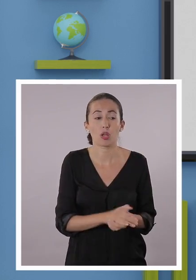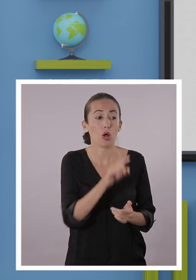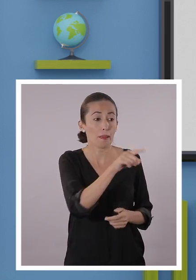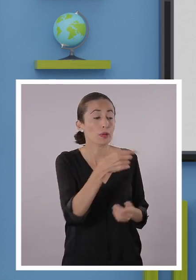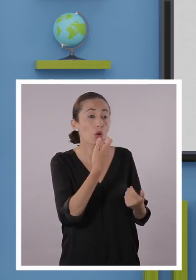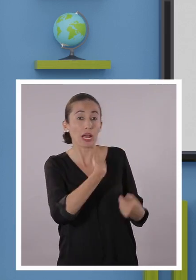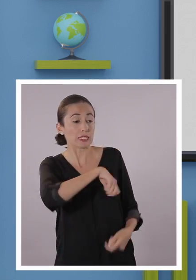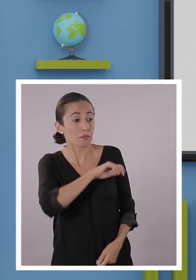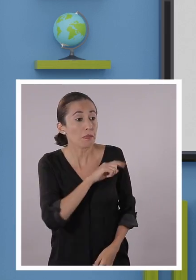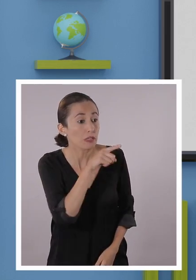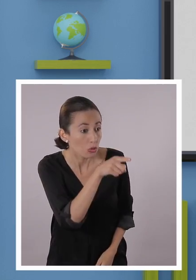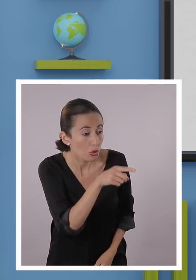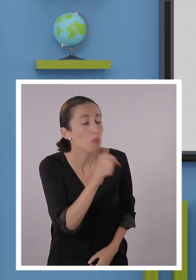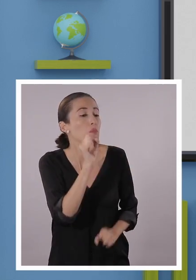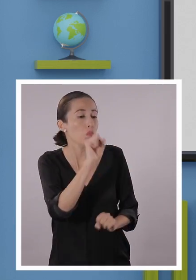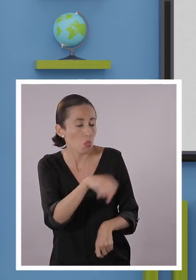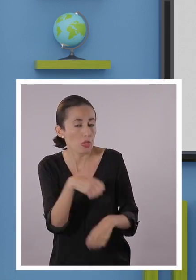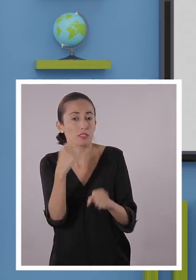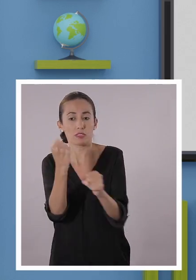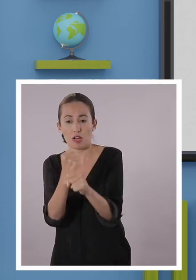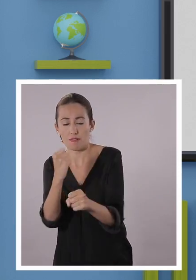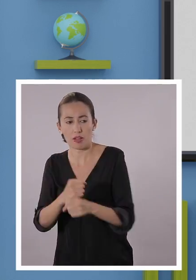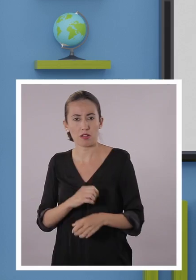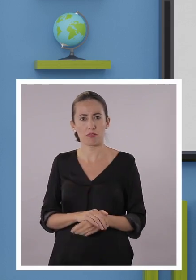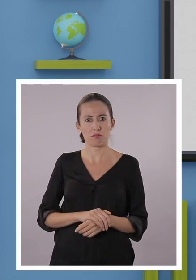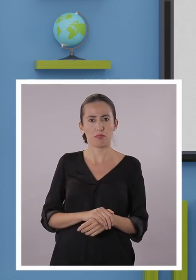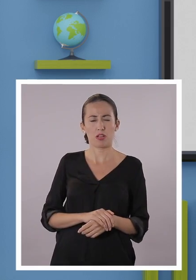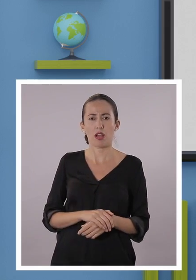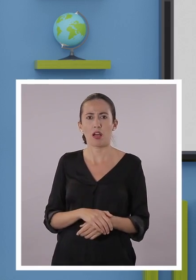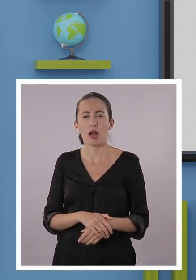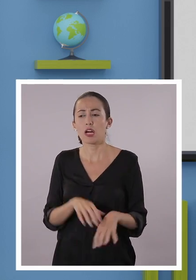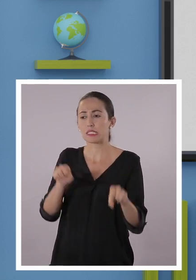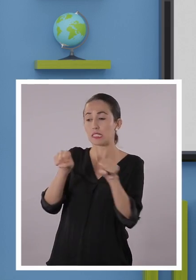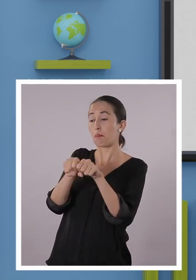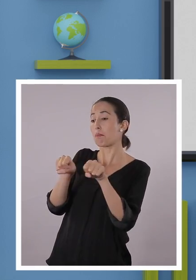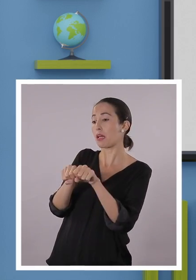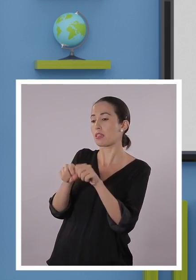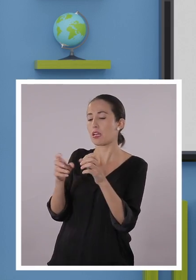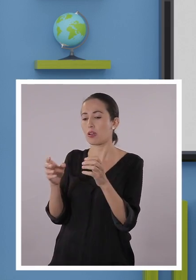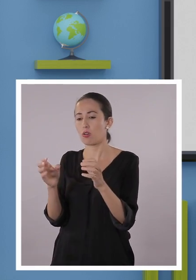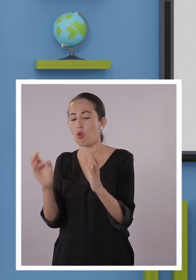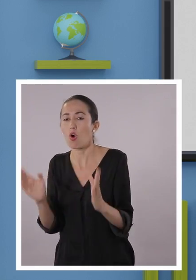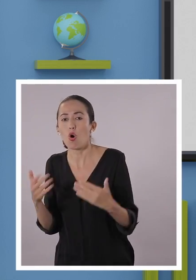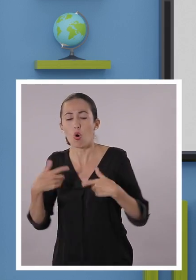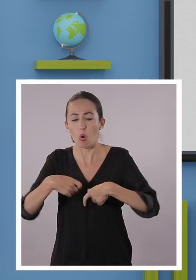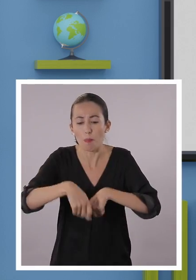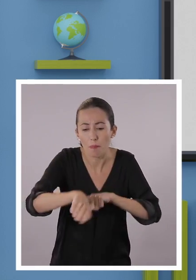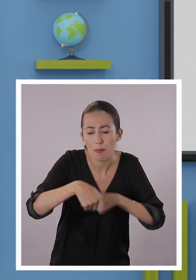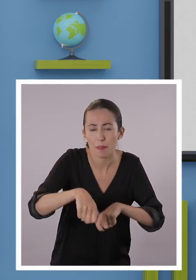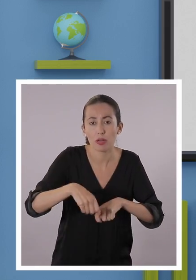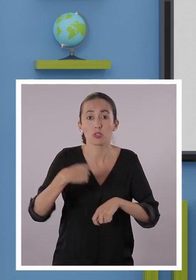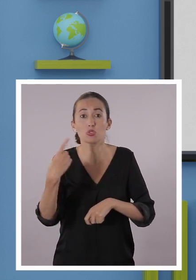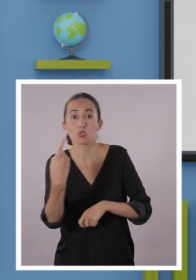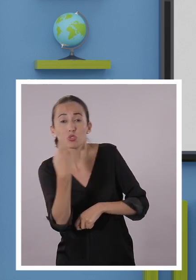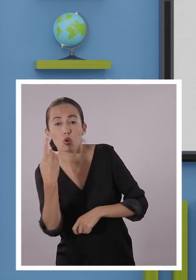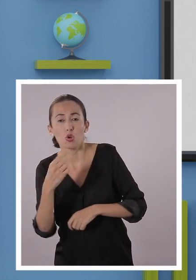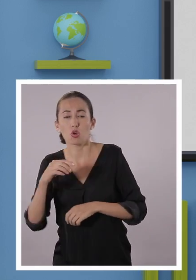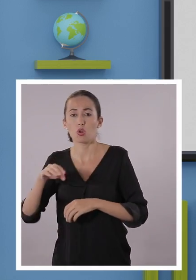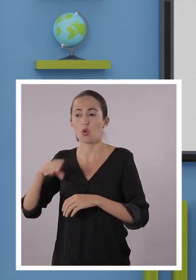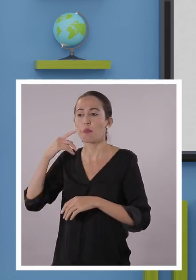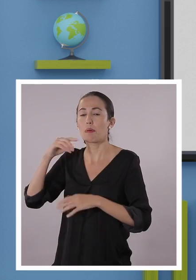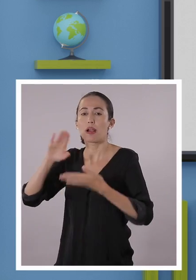ser de origen español. Imagínense. En cambio, para oficios como zapatero, carpintero, estaban reservados